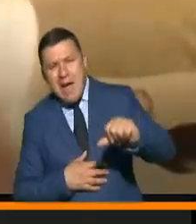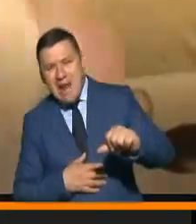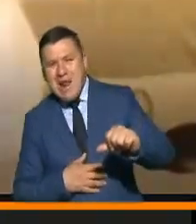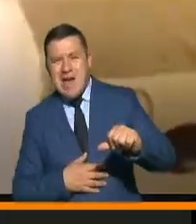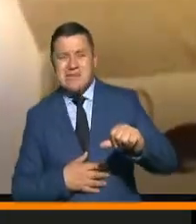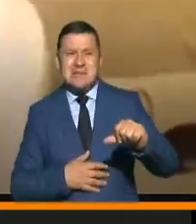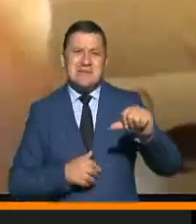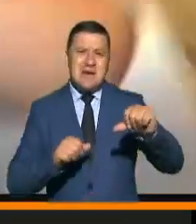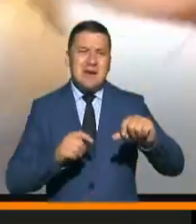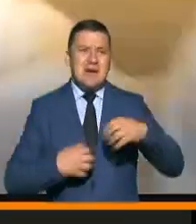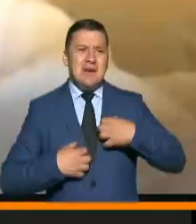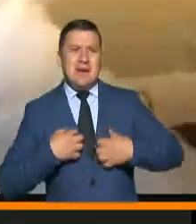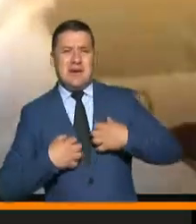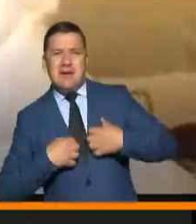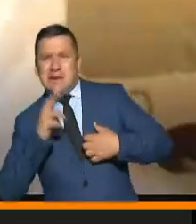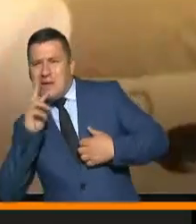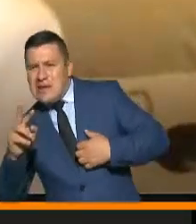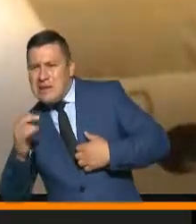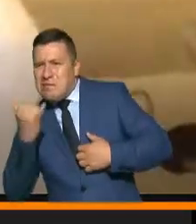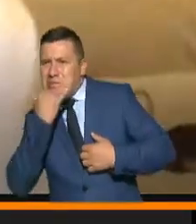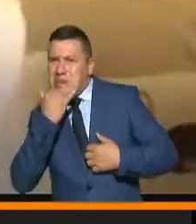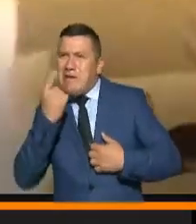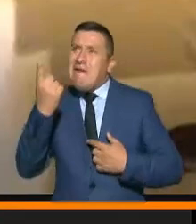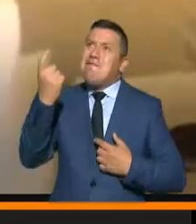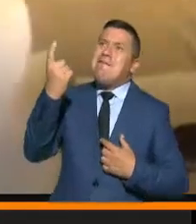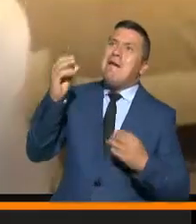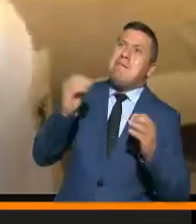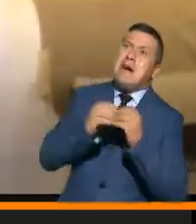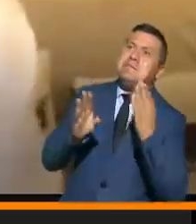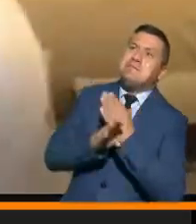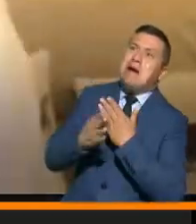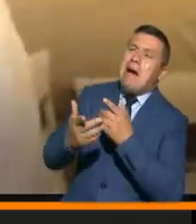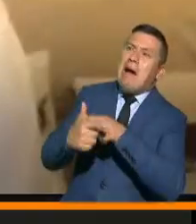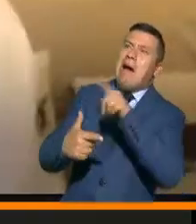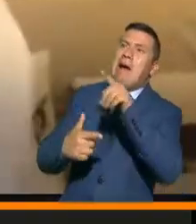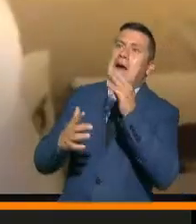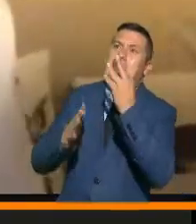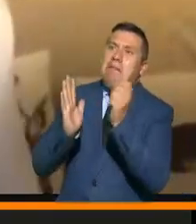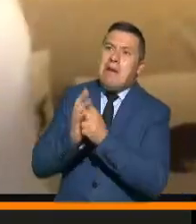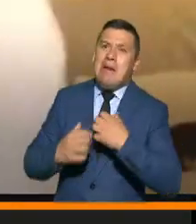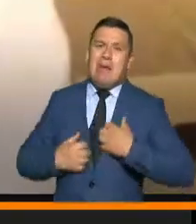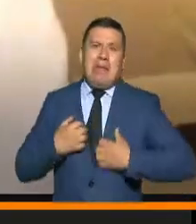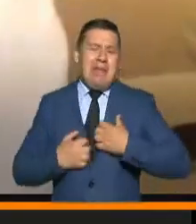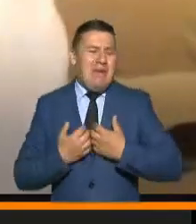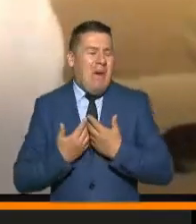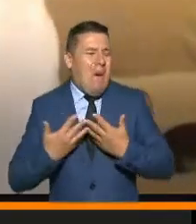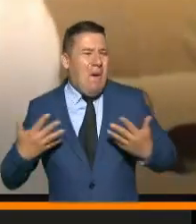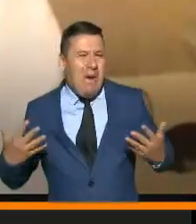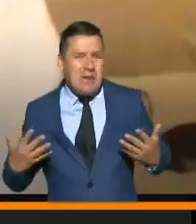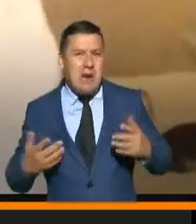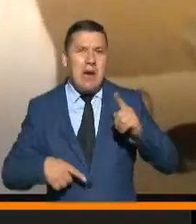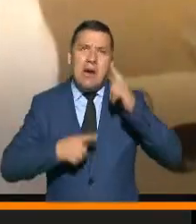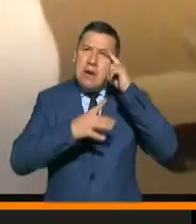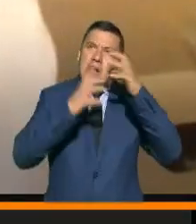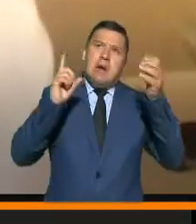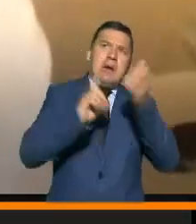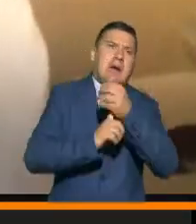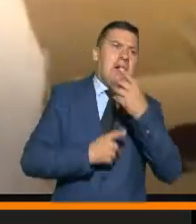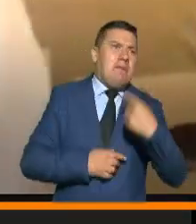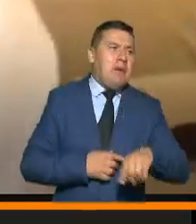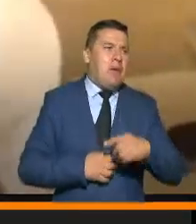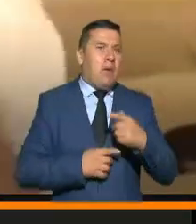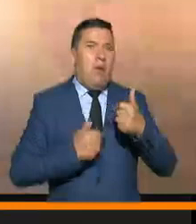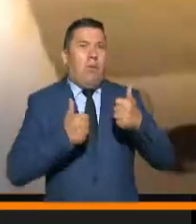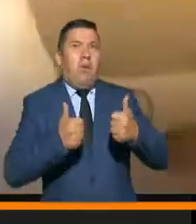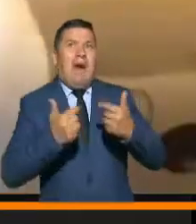que lo angustian a uno por lo que está por venir y de las cosas que uno espera que pasen con esa ilusión de que empiecen a pasar las